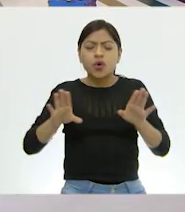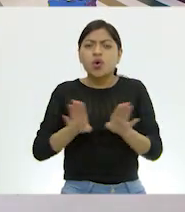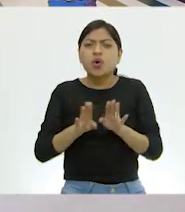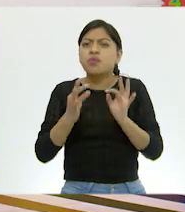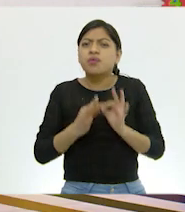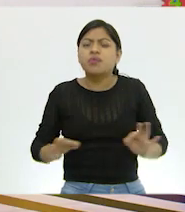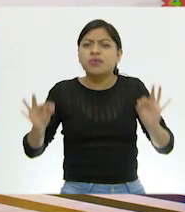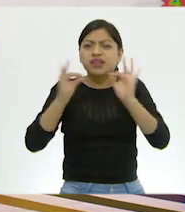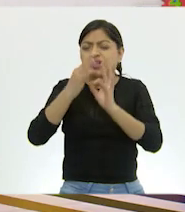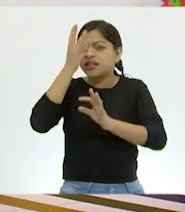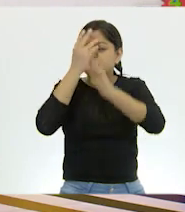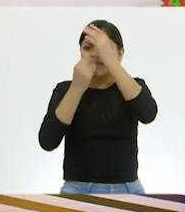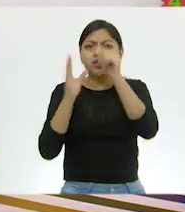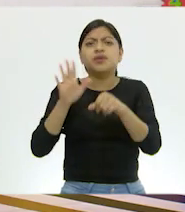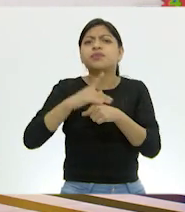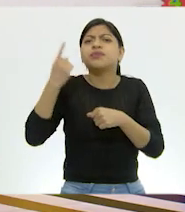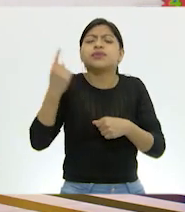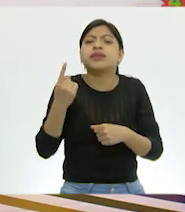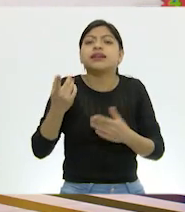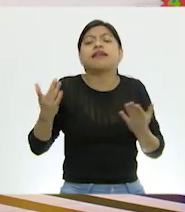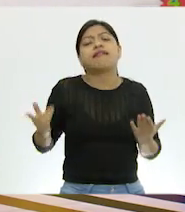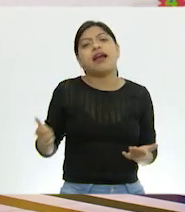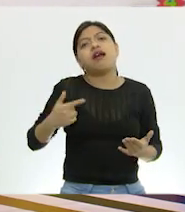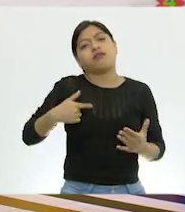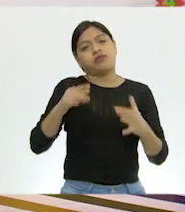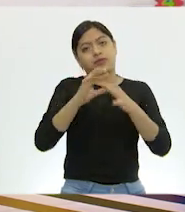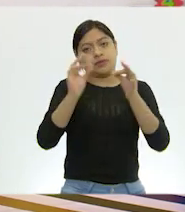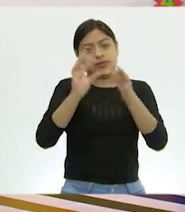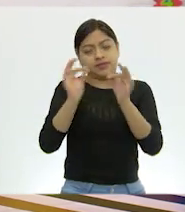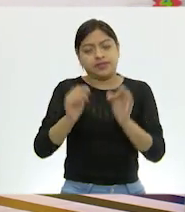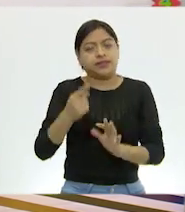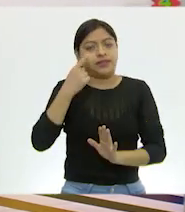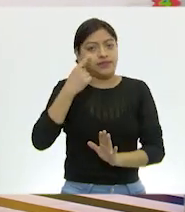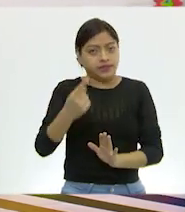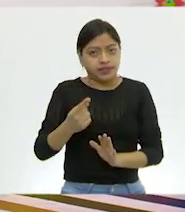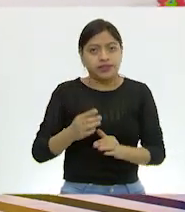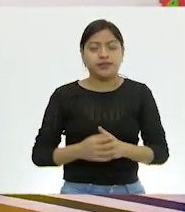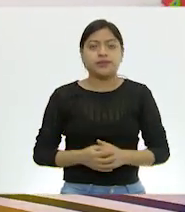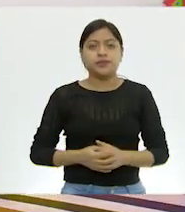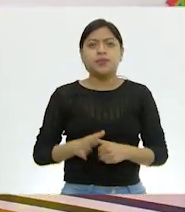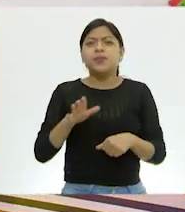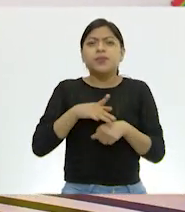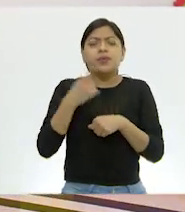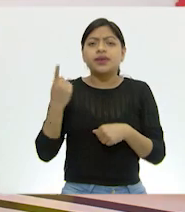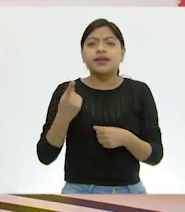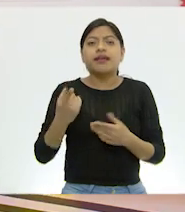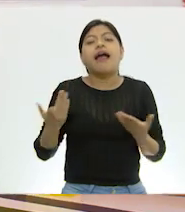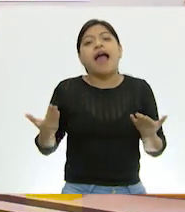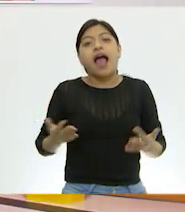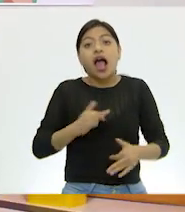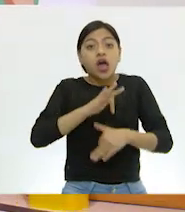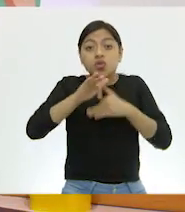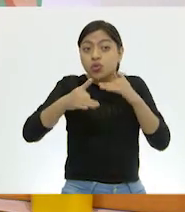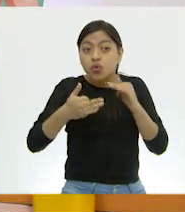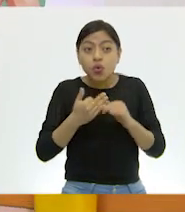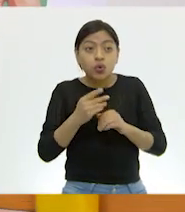respiración? Bueno, pues yo podría decirte que porque todos los animales lo hacen,